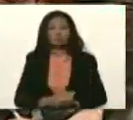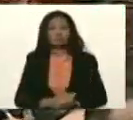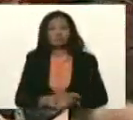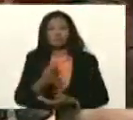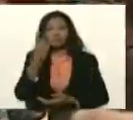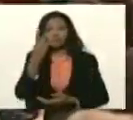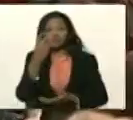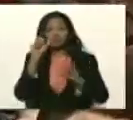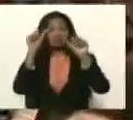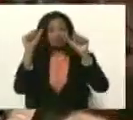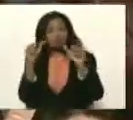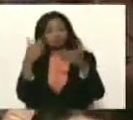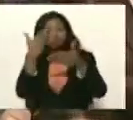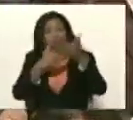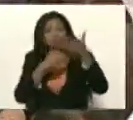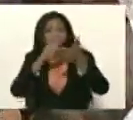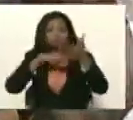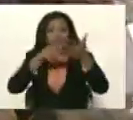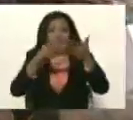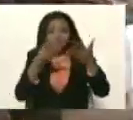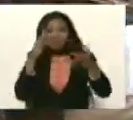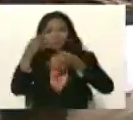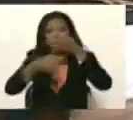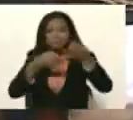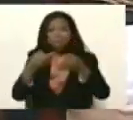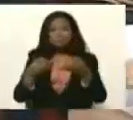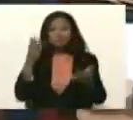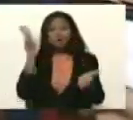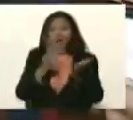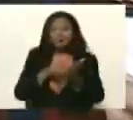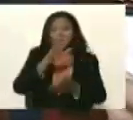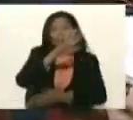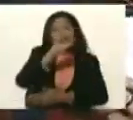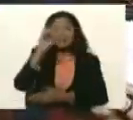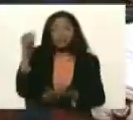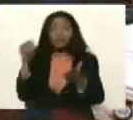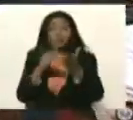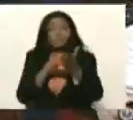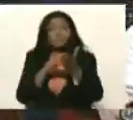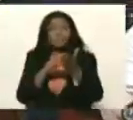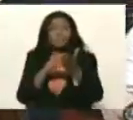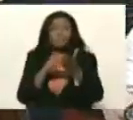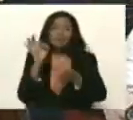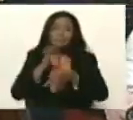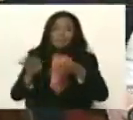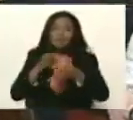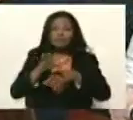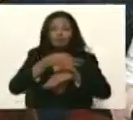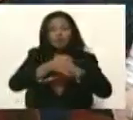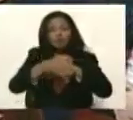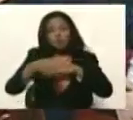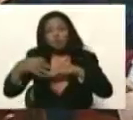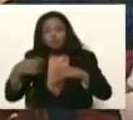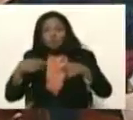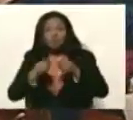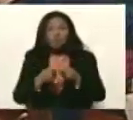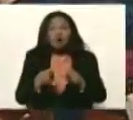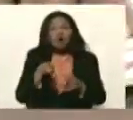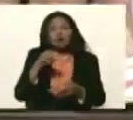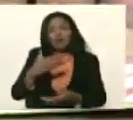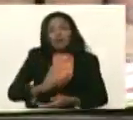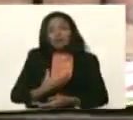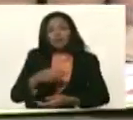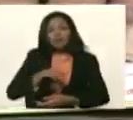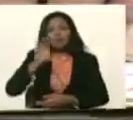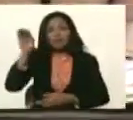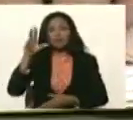faltó esa tabla aquí, de todas maneras, voy a aprobar, 500 mil petros, para los municipios, las alcaldías del país, de inmediato,